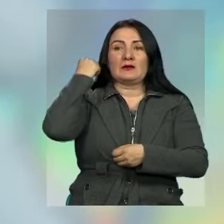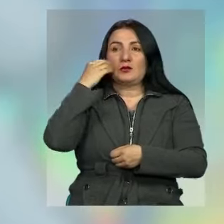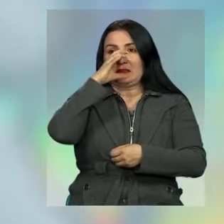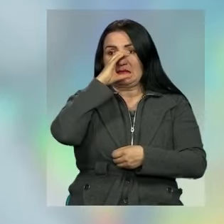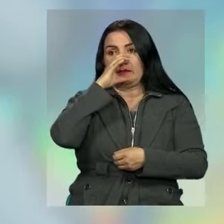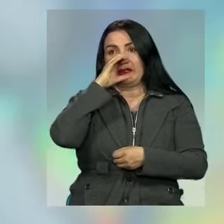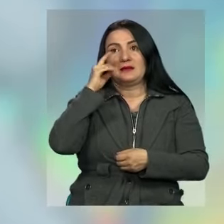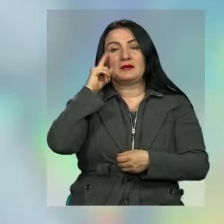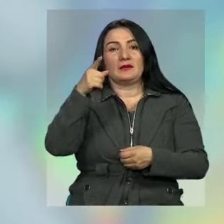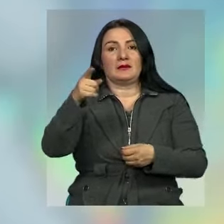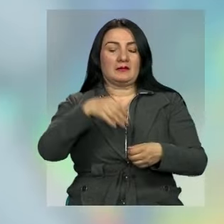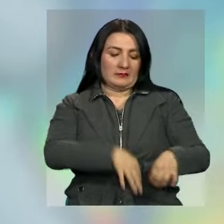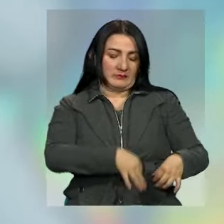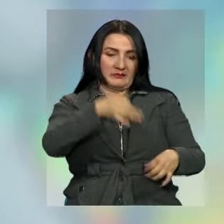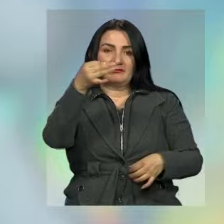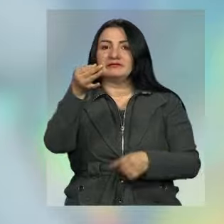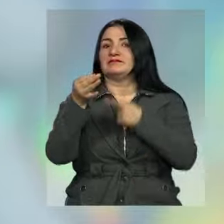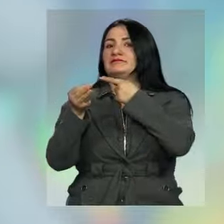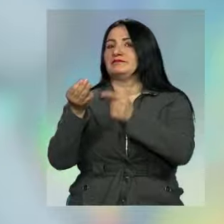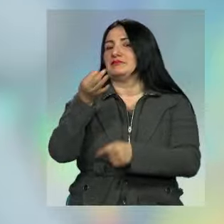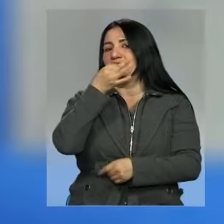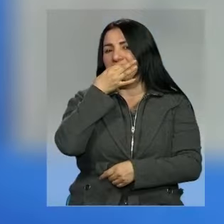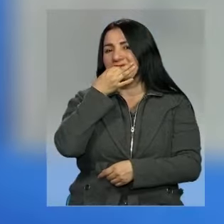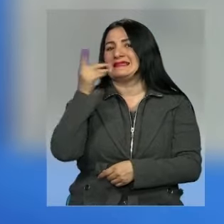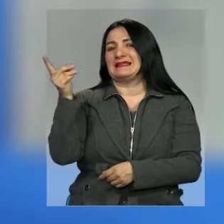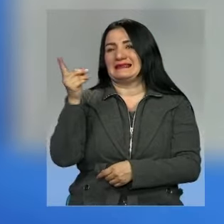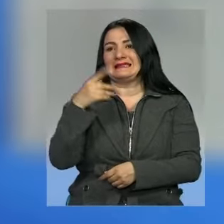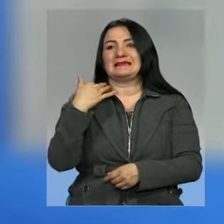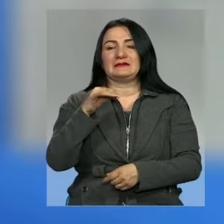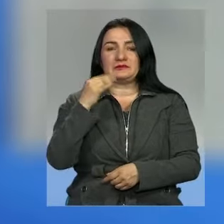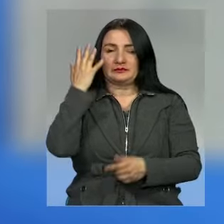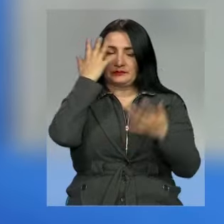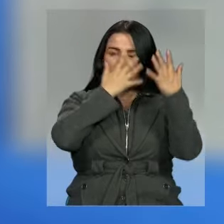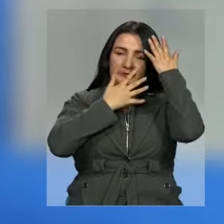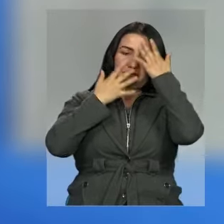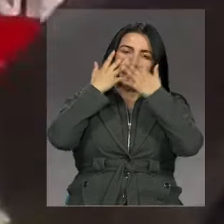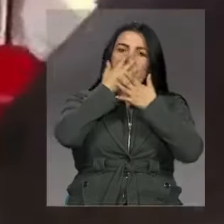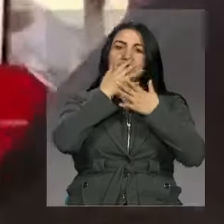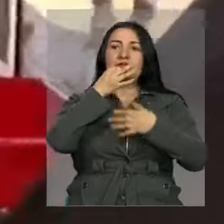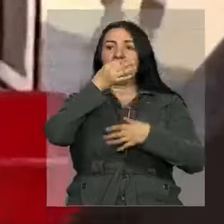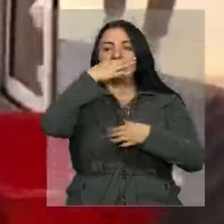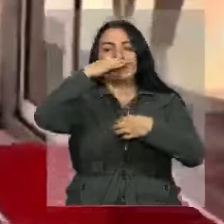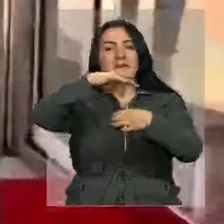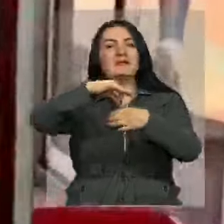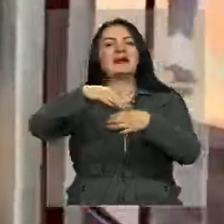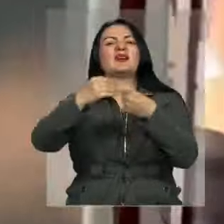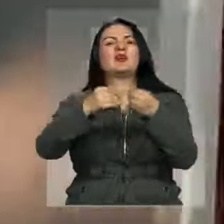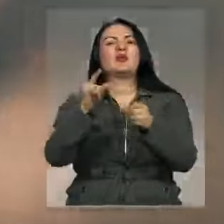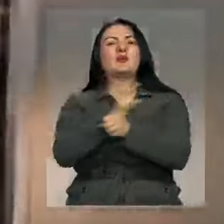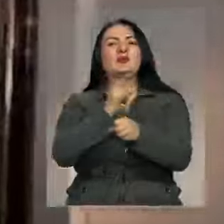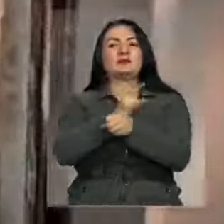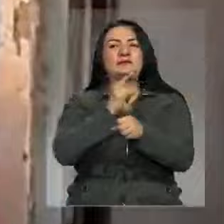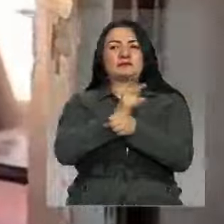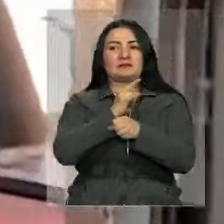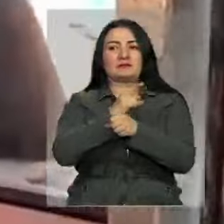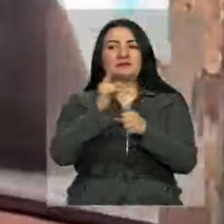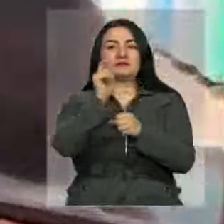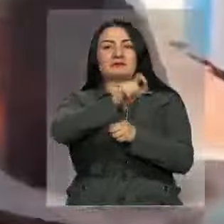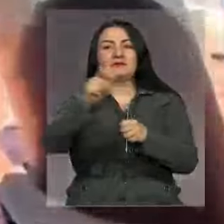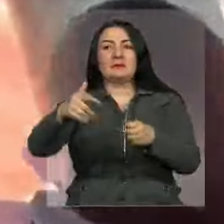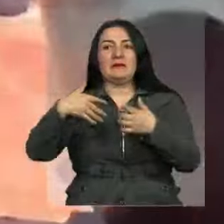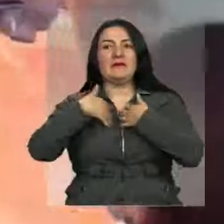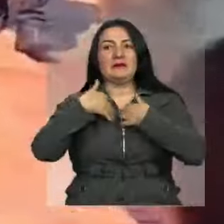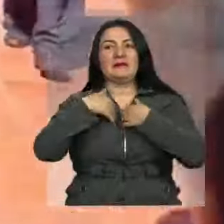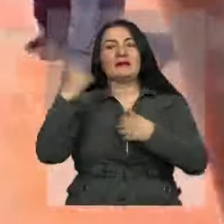realizar el registro, se les encontraron pastillas con medicamento sedativo hipnótico que pretendían utilizar para escopolaminar a sus víctimas.